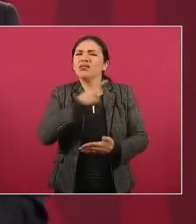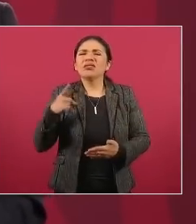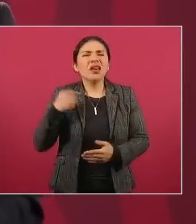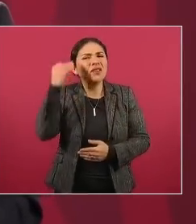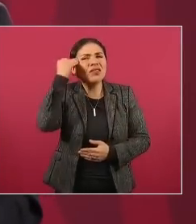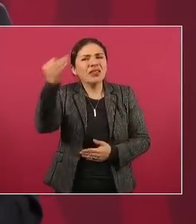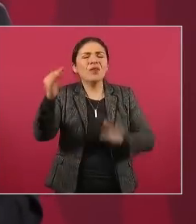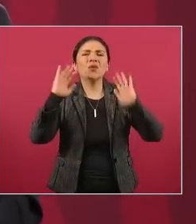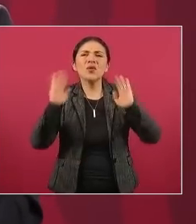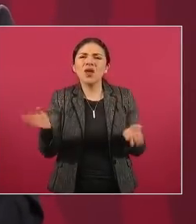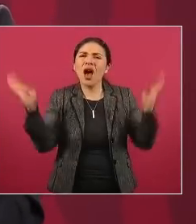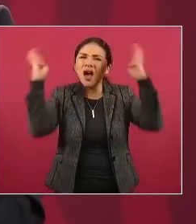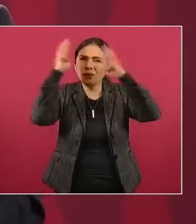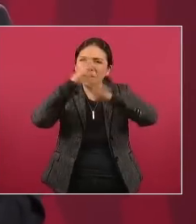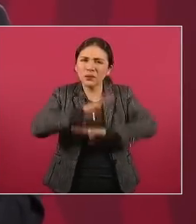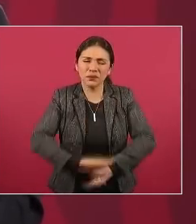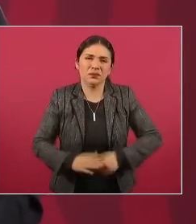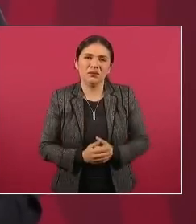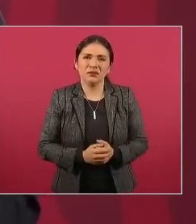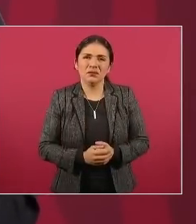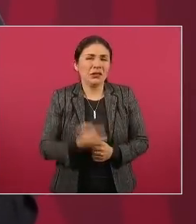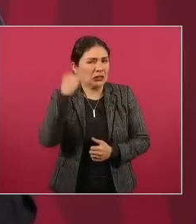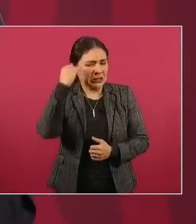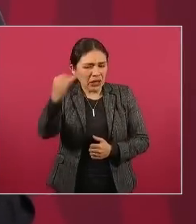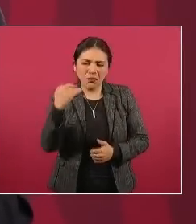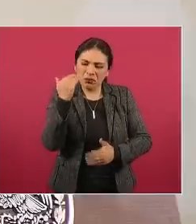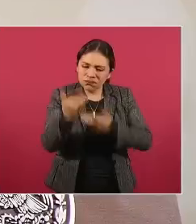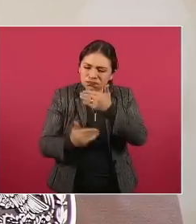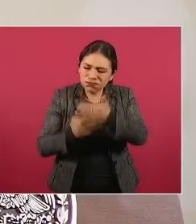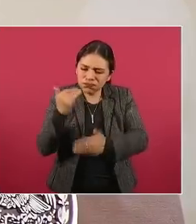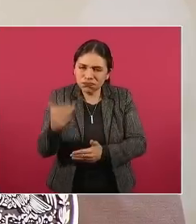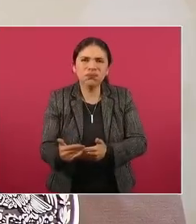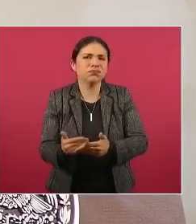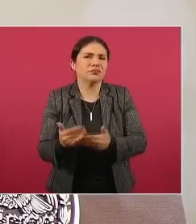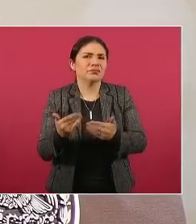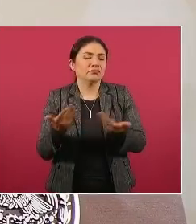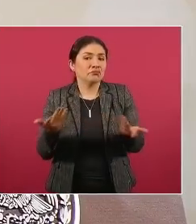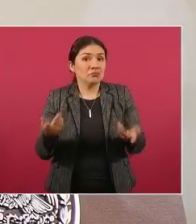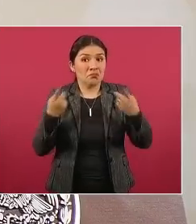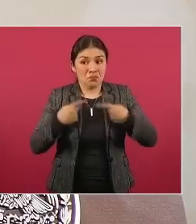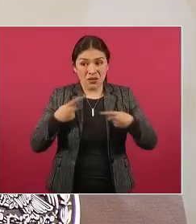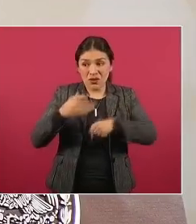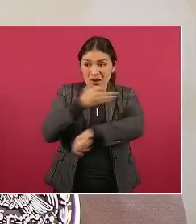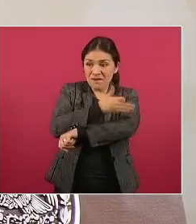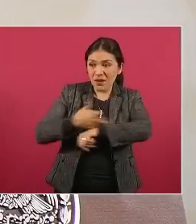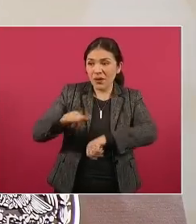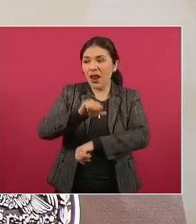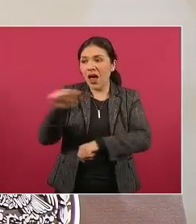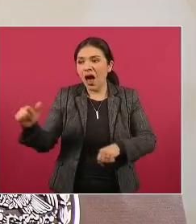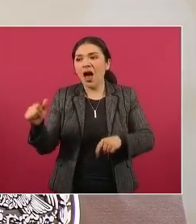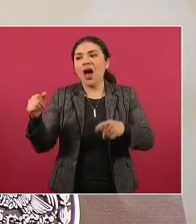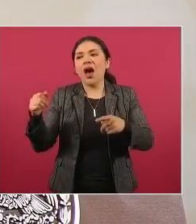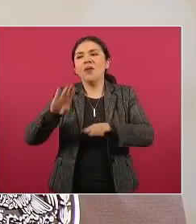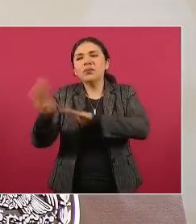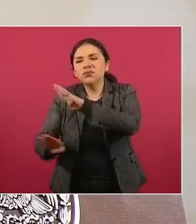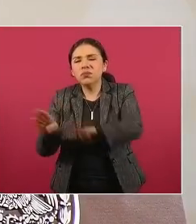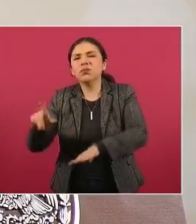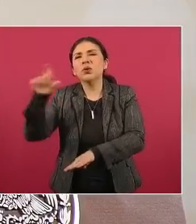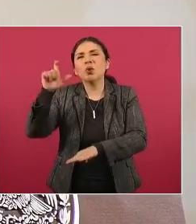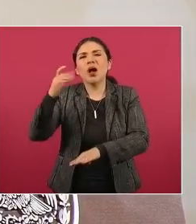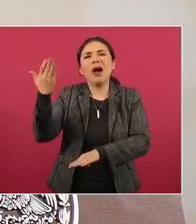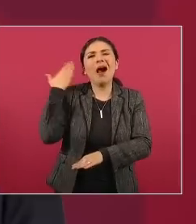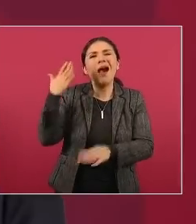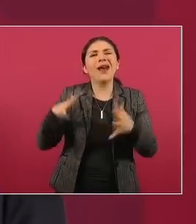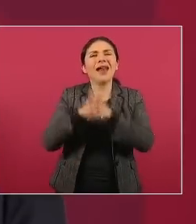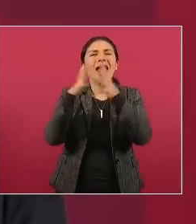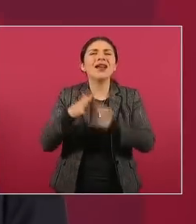los policías no están obligados a cumplirlas. De hecho, en los sistemas democráticos